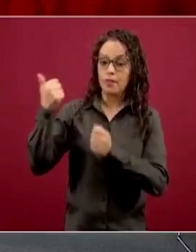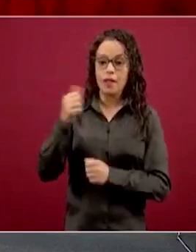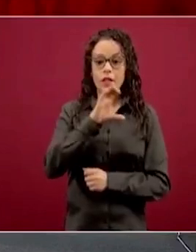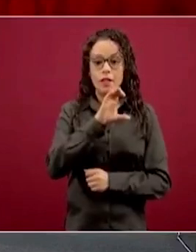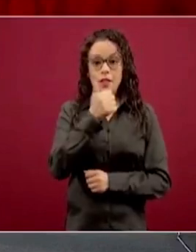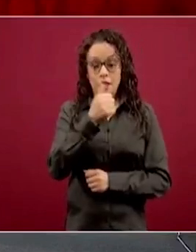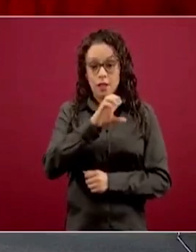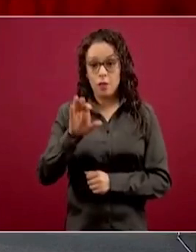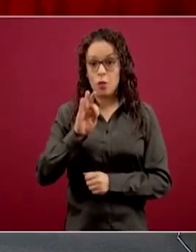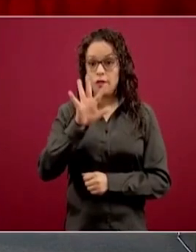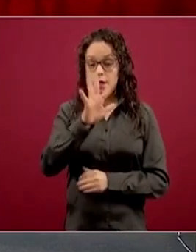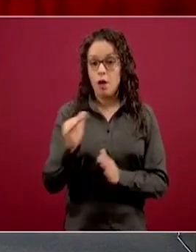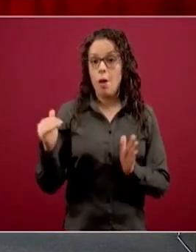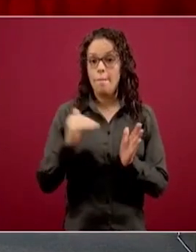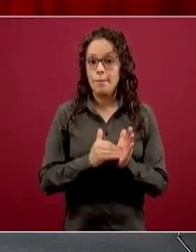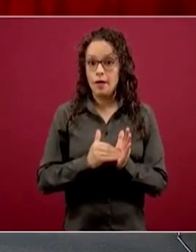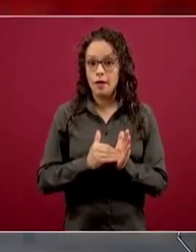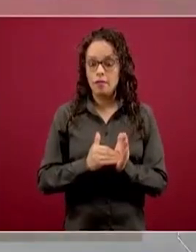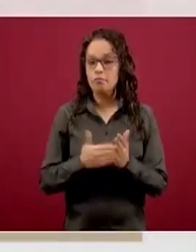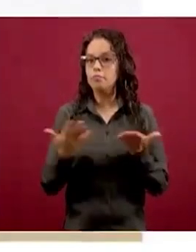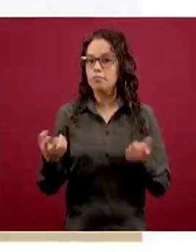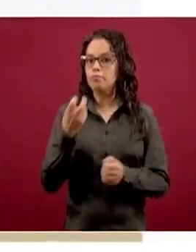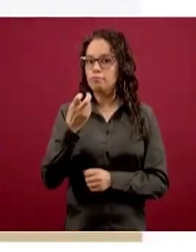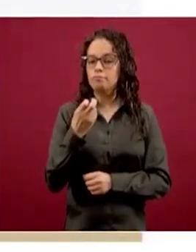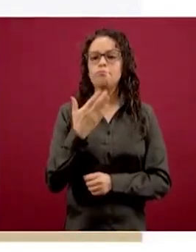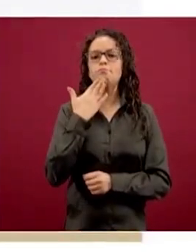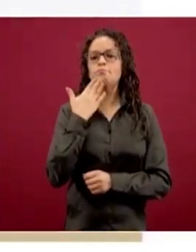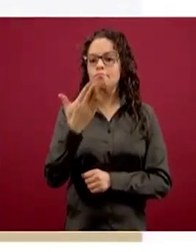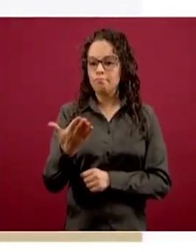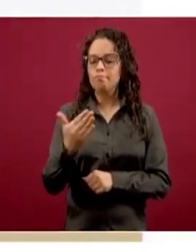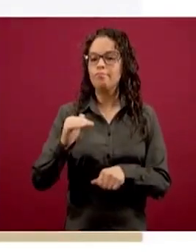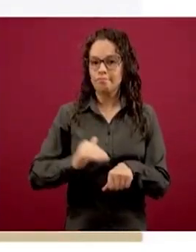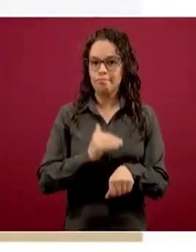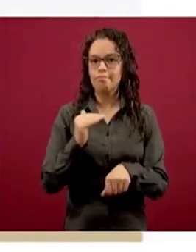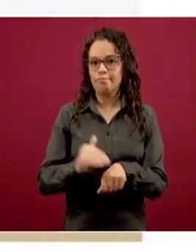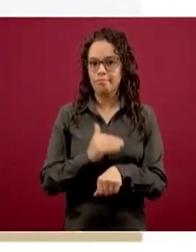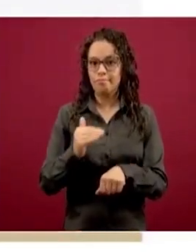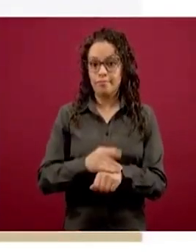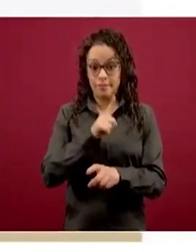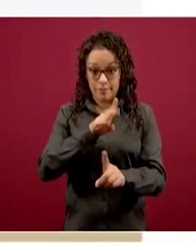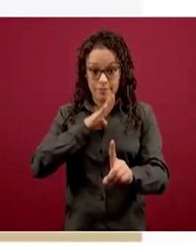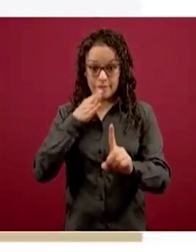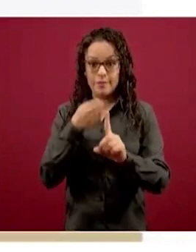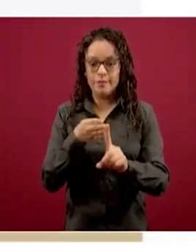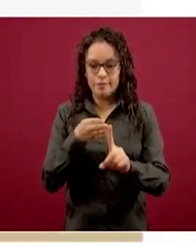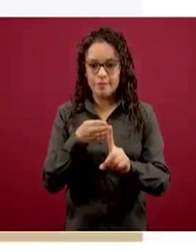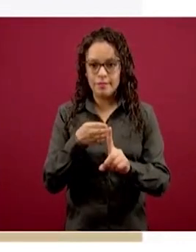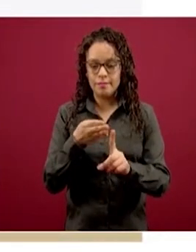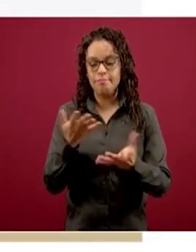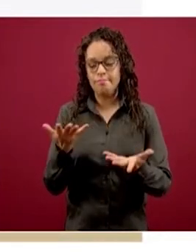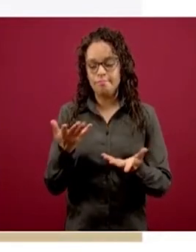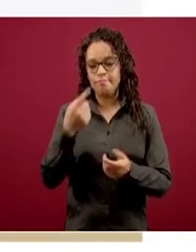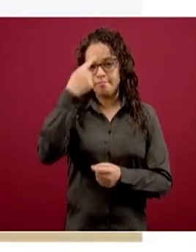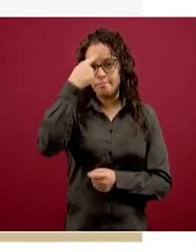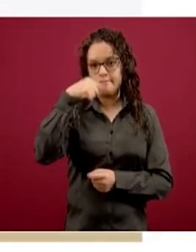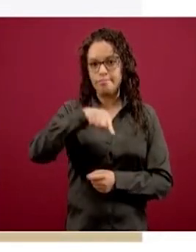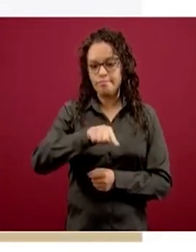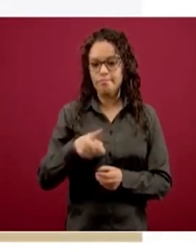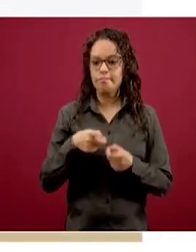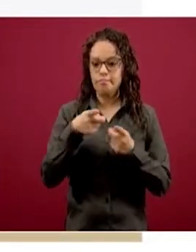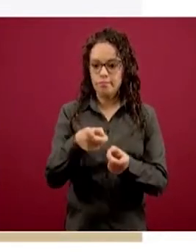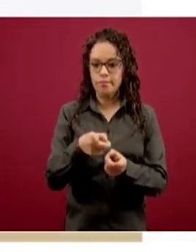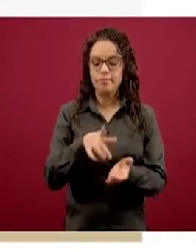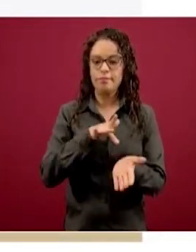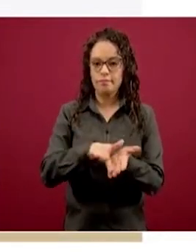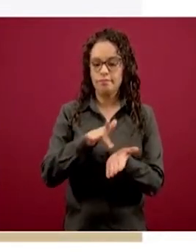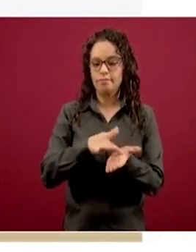mil los que tuvieron esta conducta y ellos son nuestro objetivo para buscar que sean los destinatarios